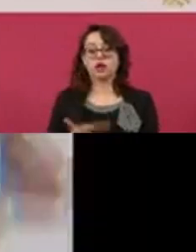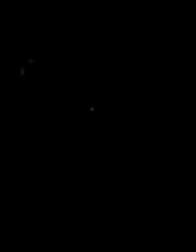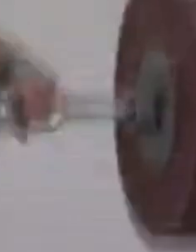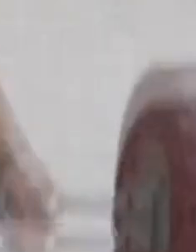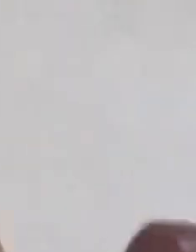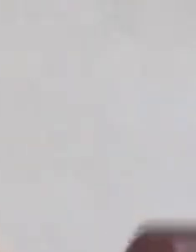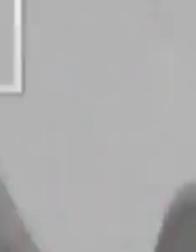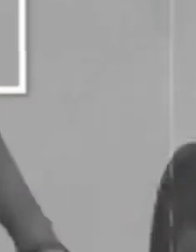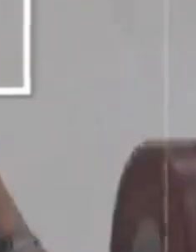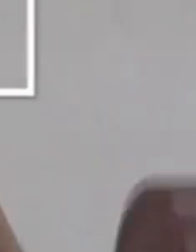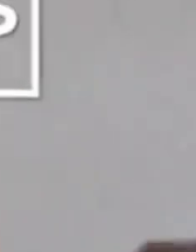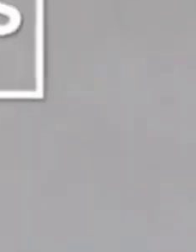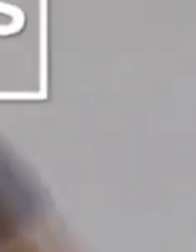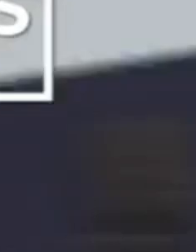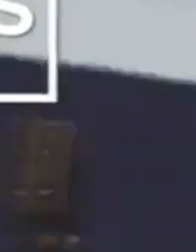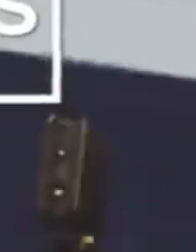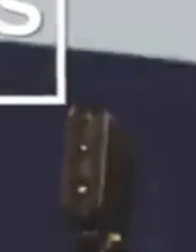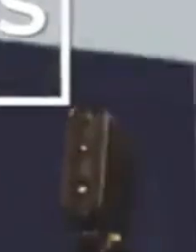nuestro país.